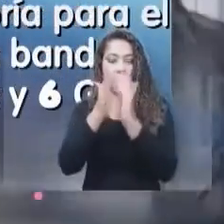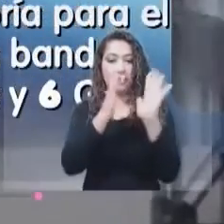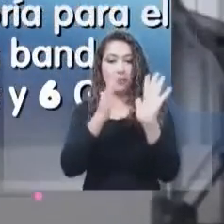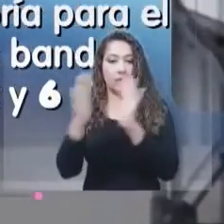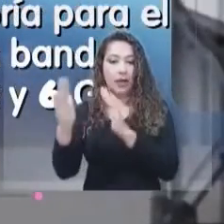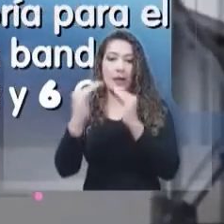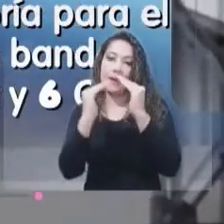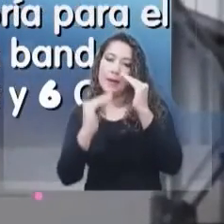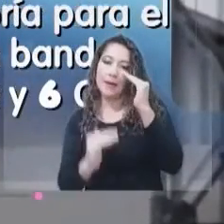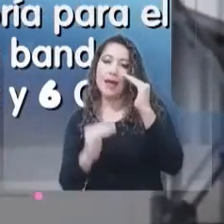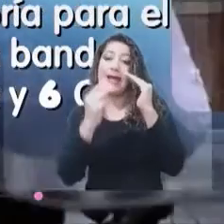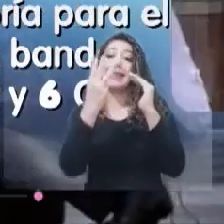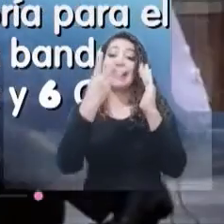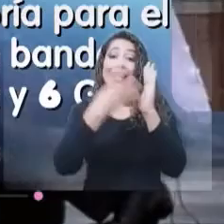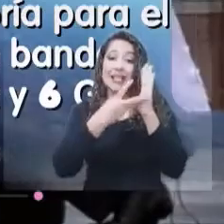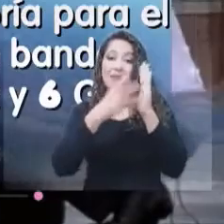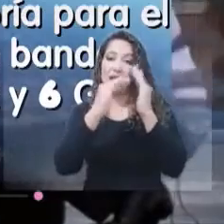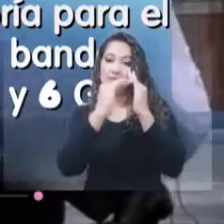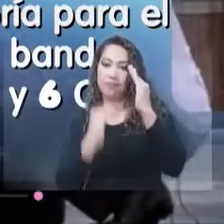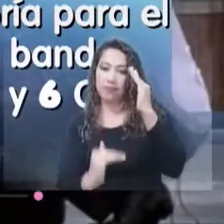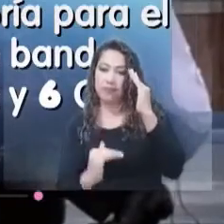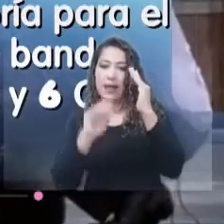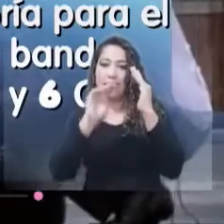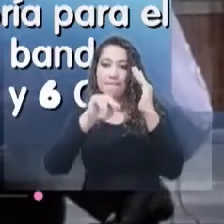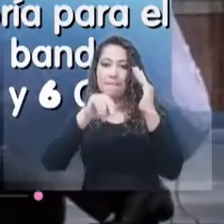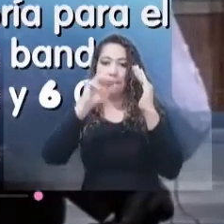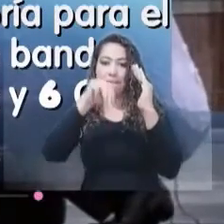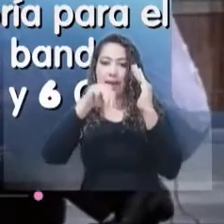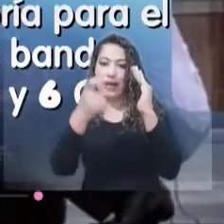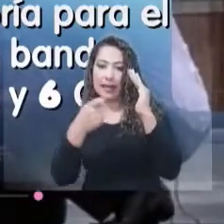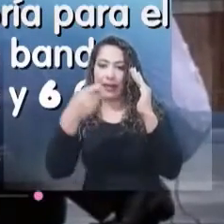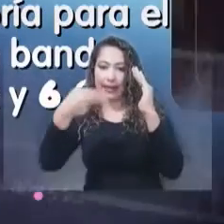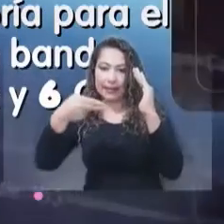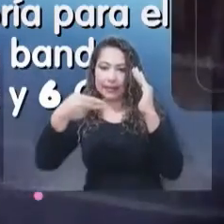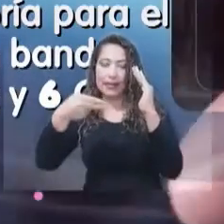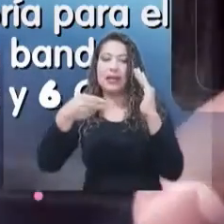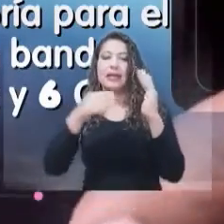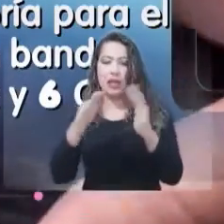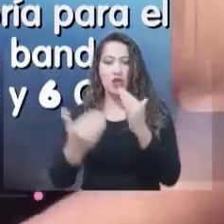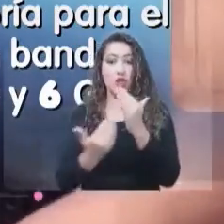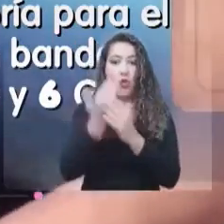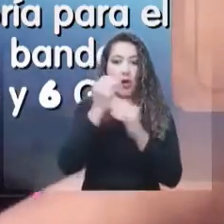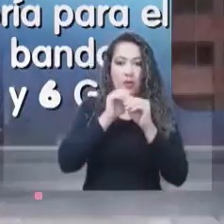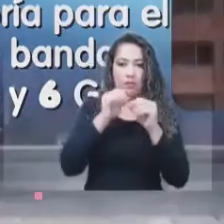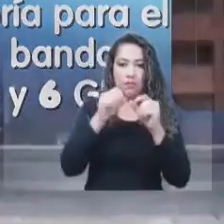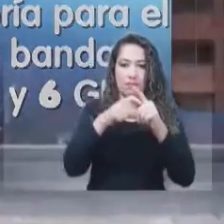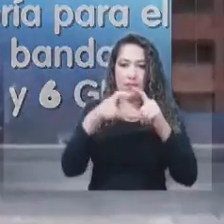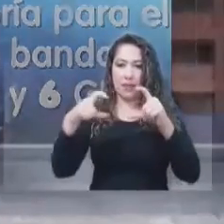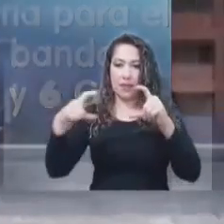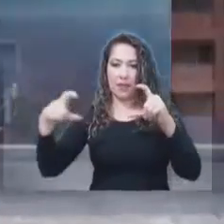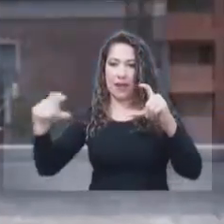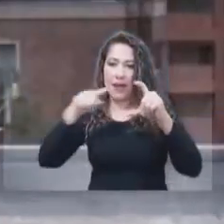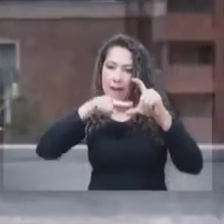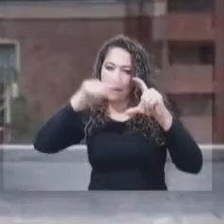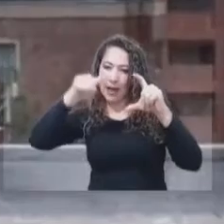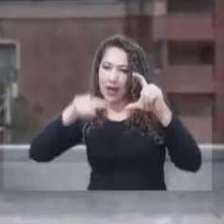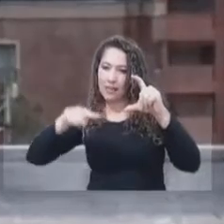y proponen una nueva categoría para el espectro en bandas entre 3 y 6 GHz,